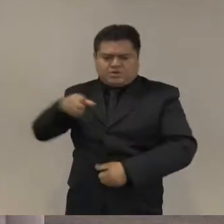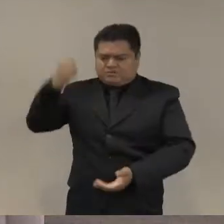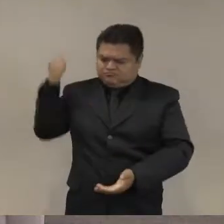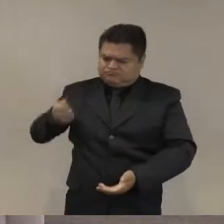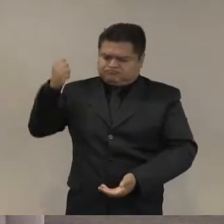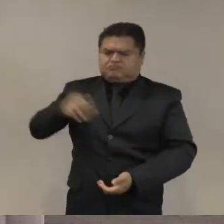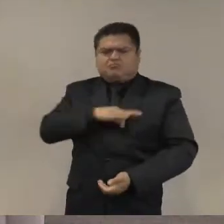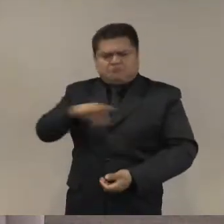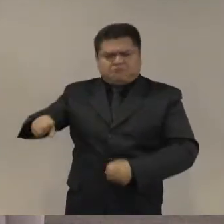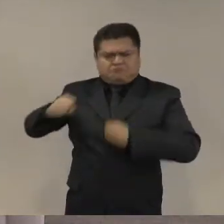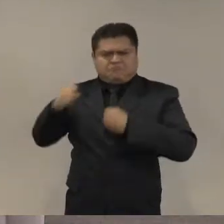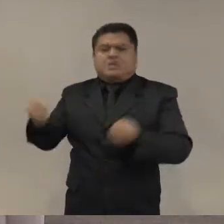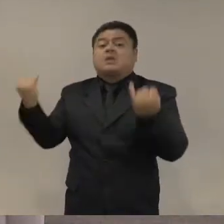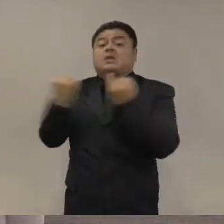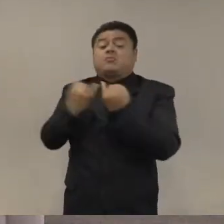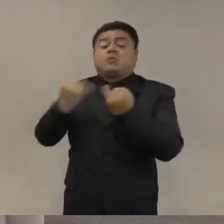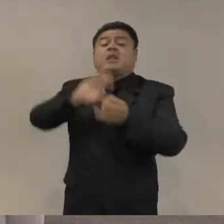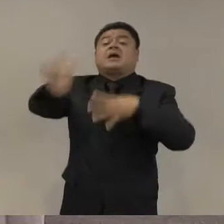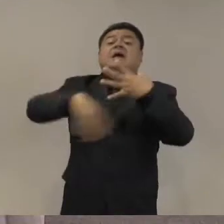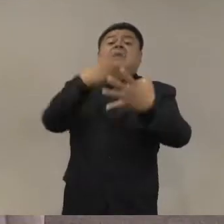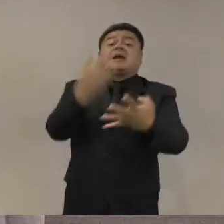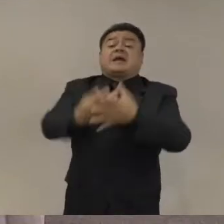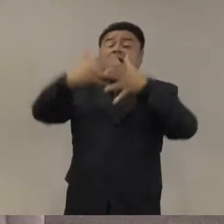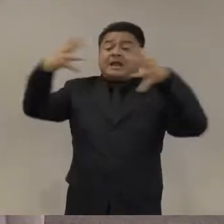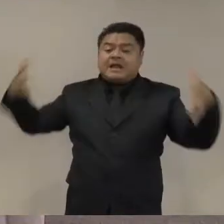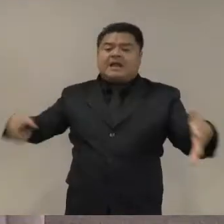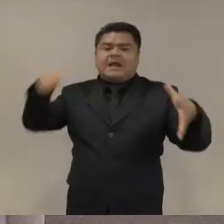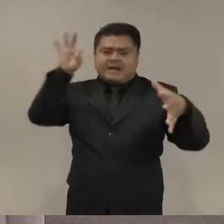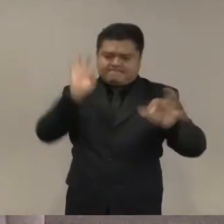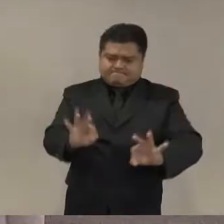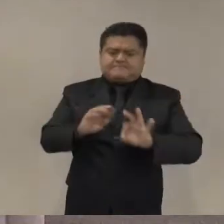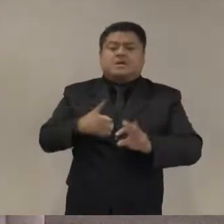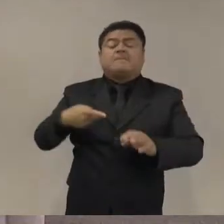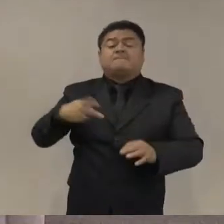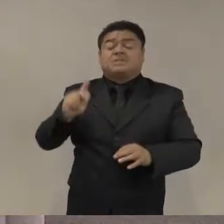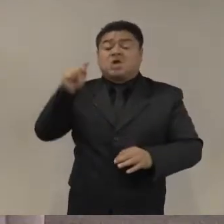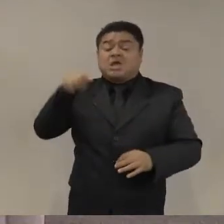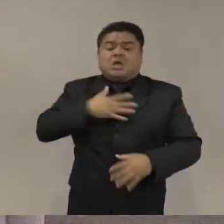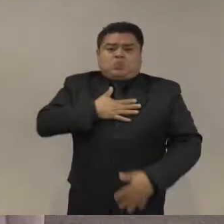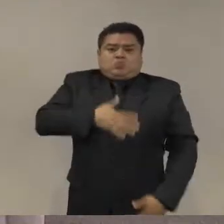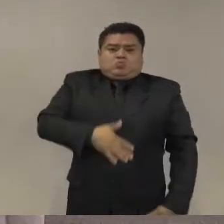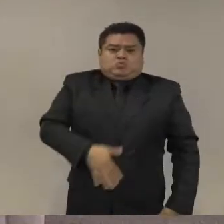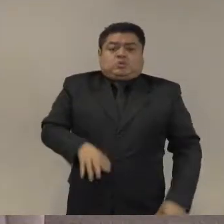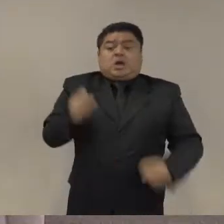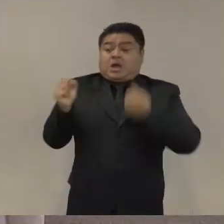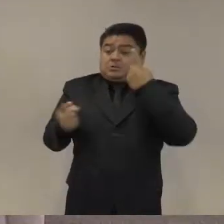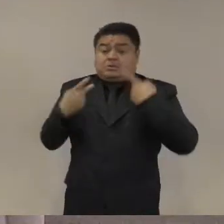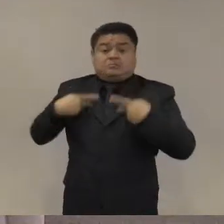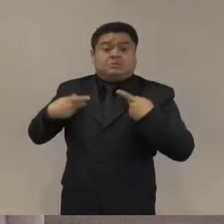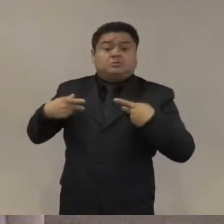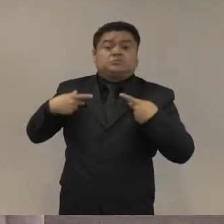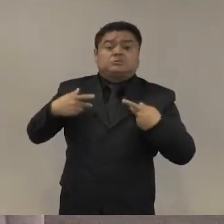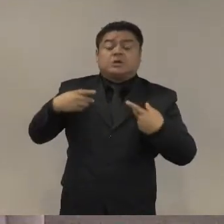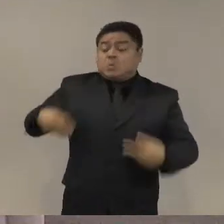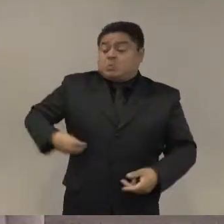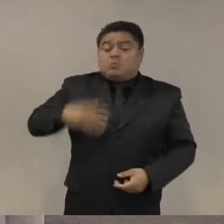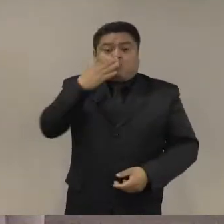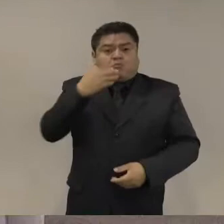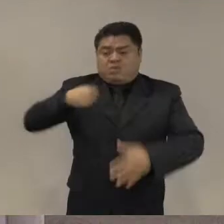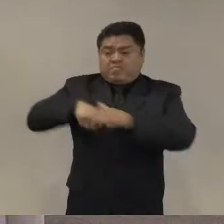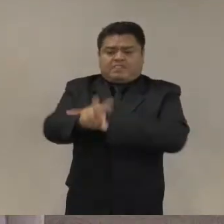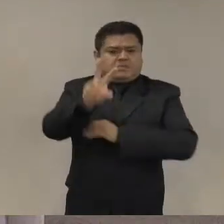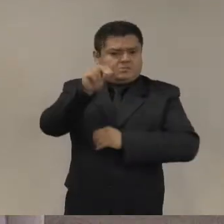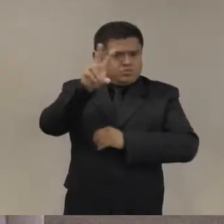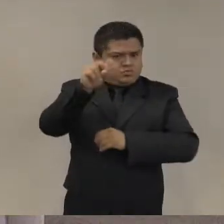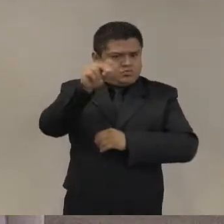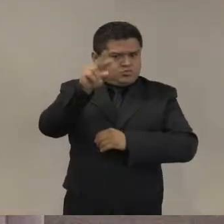estándares de derechos humanos pero que también no tenga encarcelada gente que no debería estar encarcelada ese es mi resumen muy rápido de